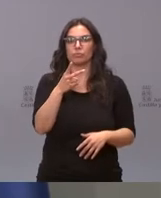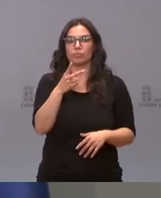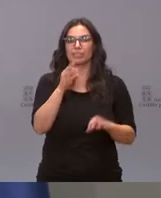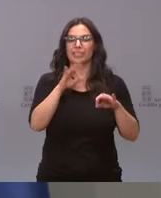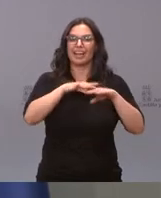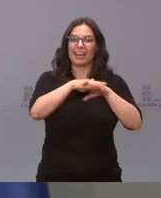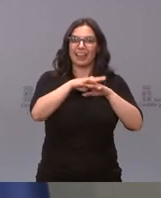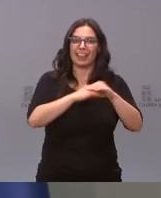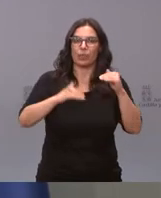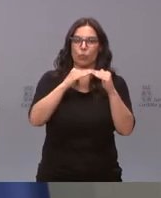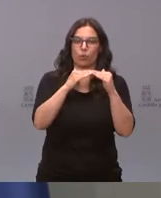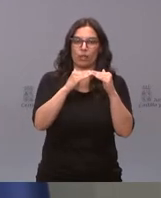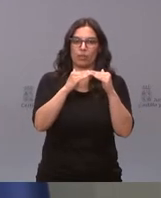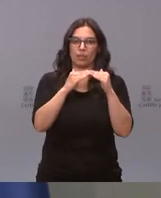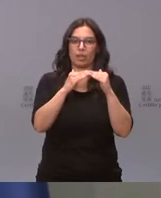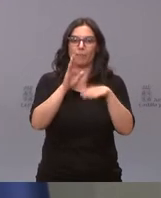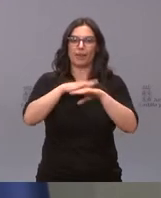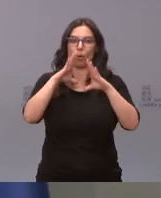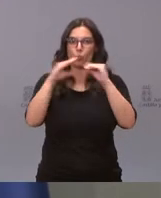Red de Igualdad de las Universidades.